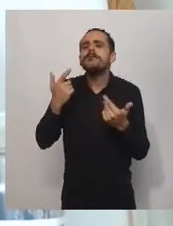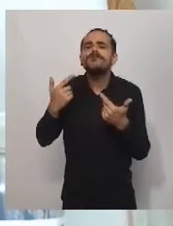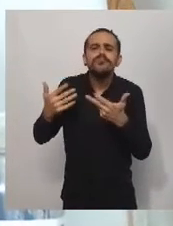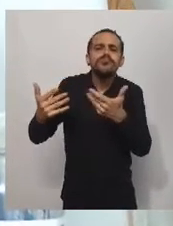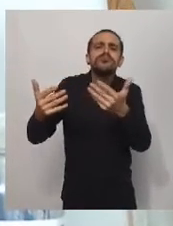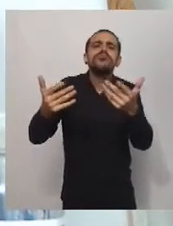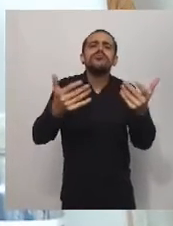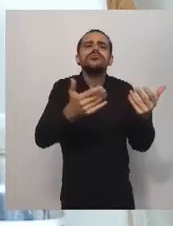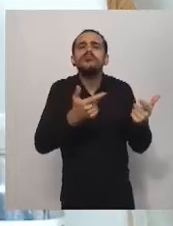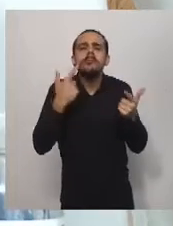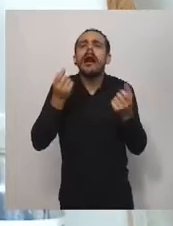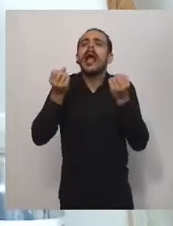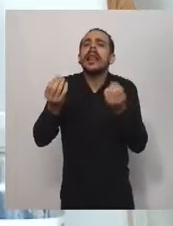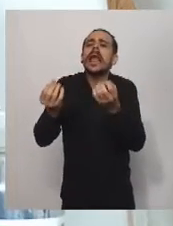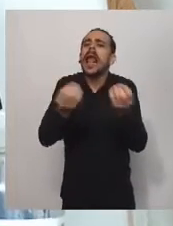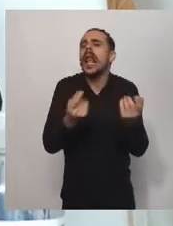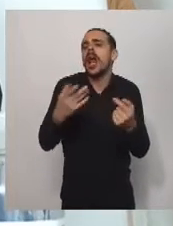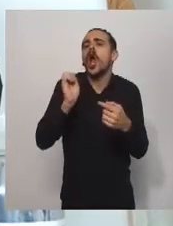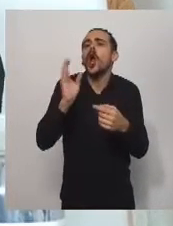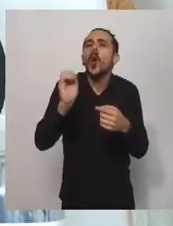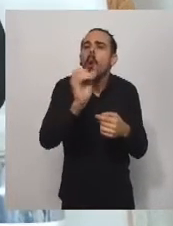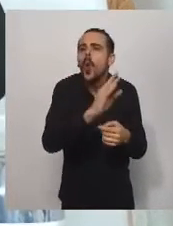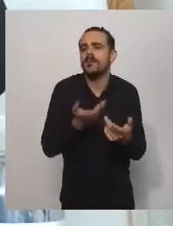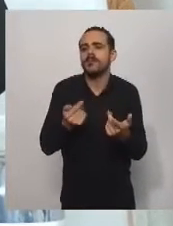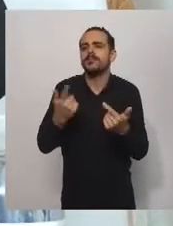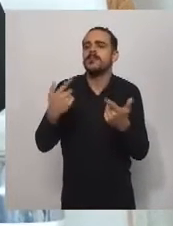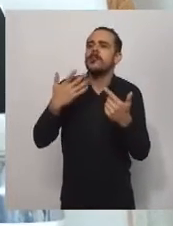todos los clubes de toda la provincia de Entre Ríos.